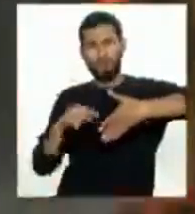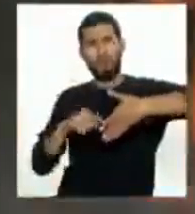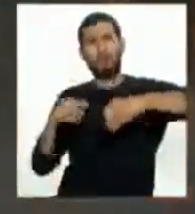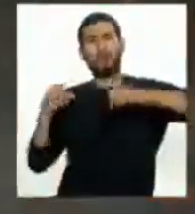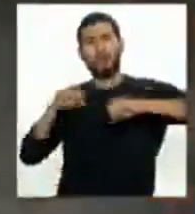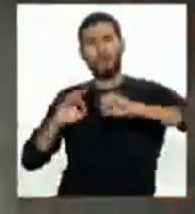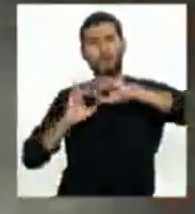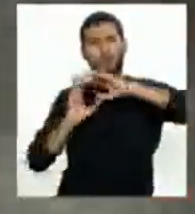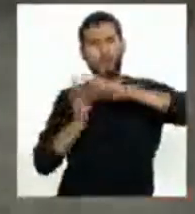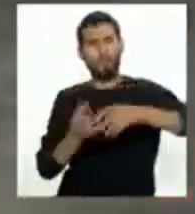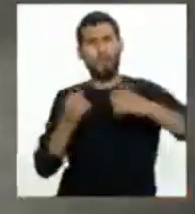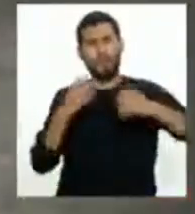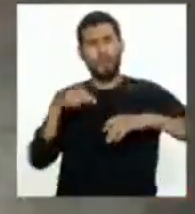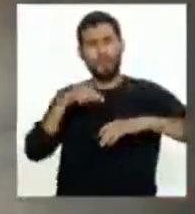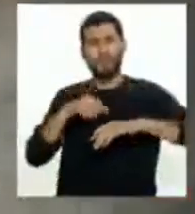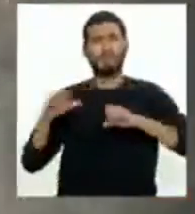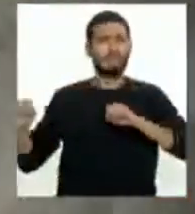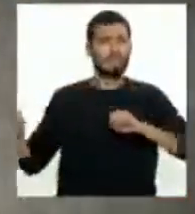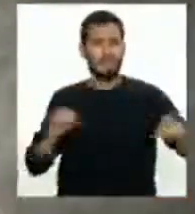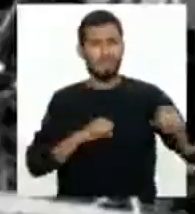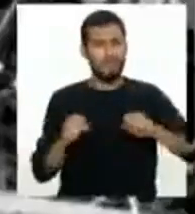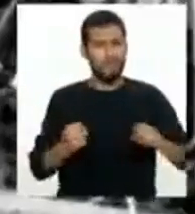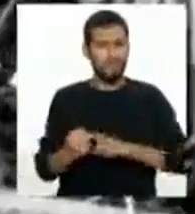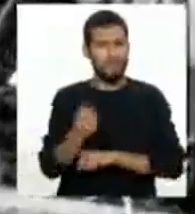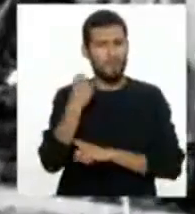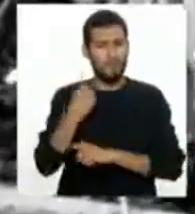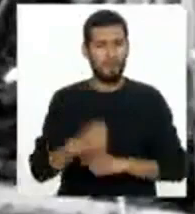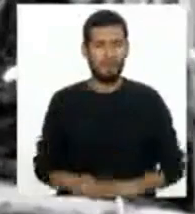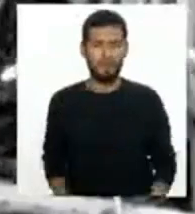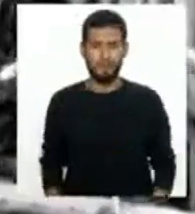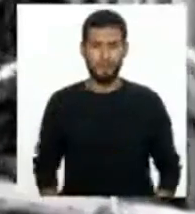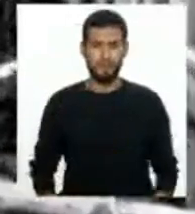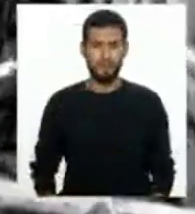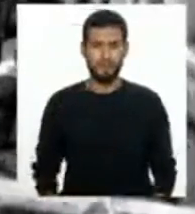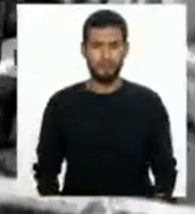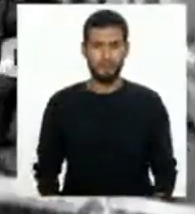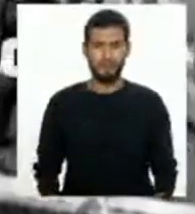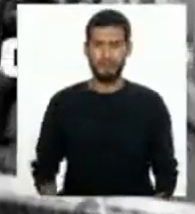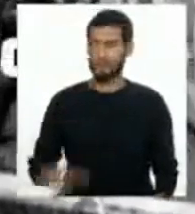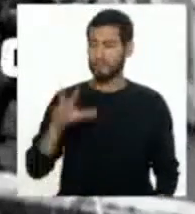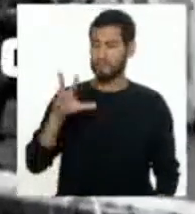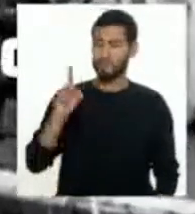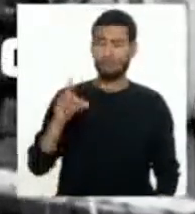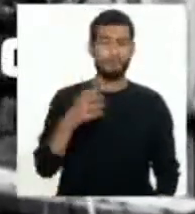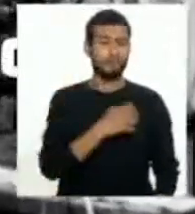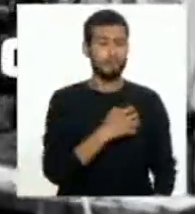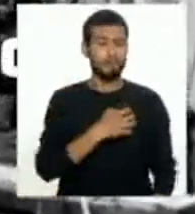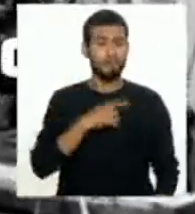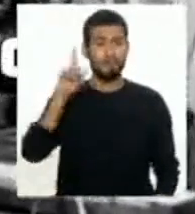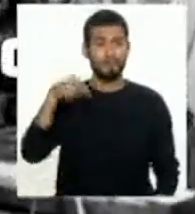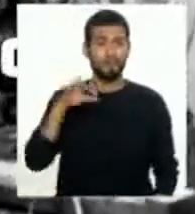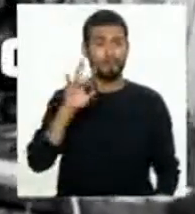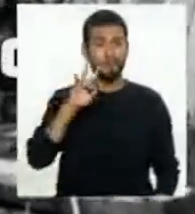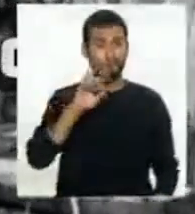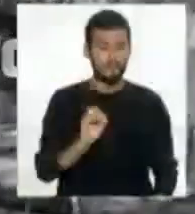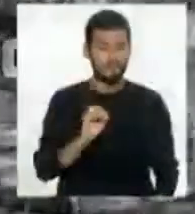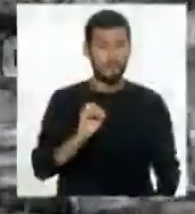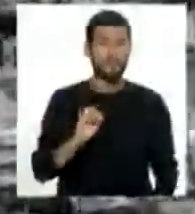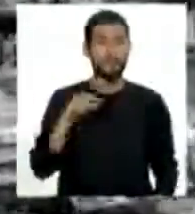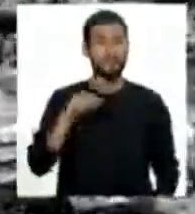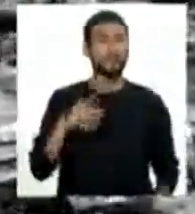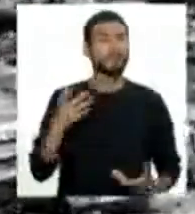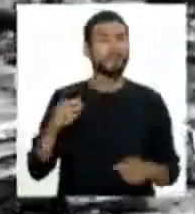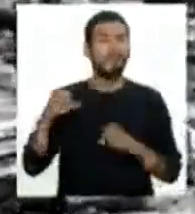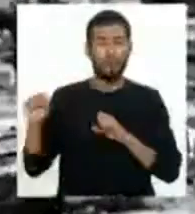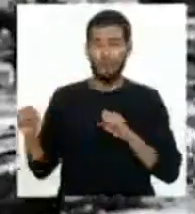del planeta con mayor actividad sísmica. El 31 de mayo de 1970, un